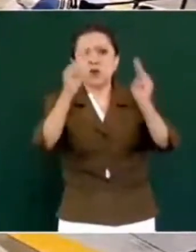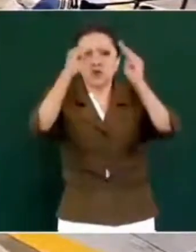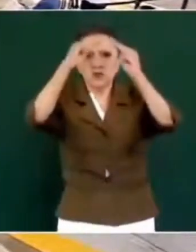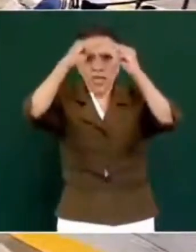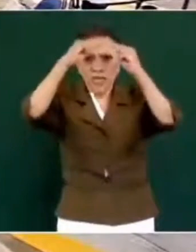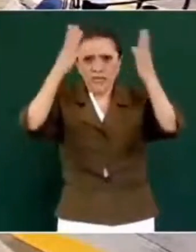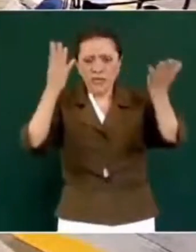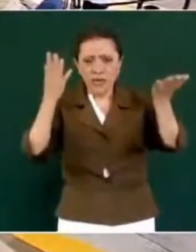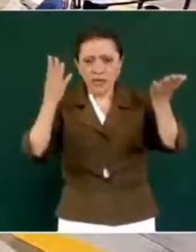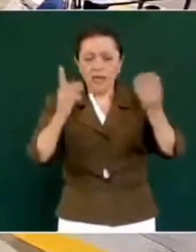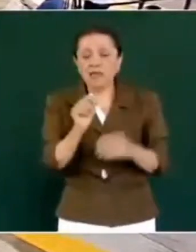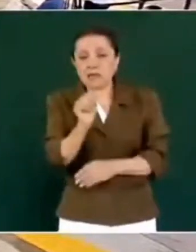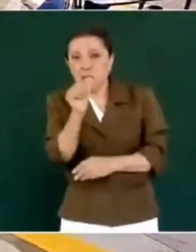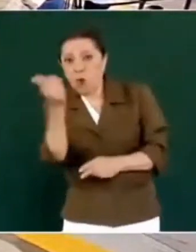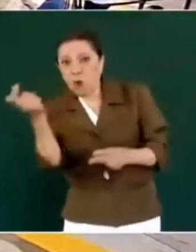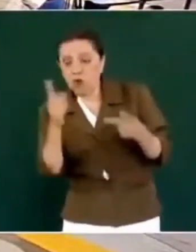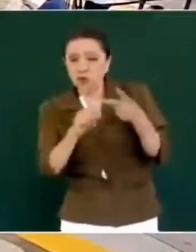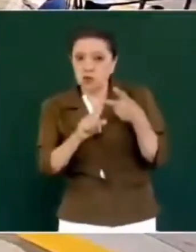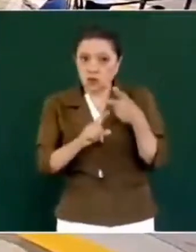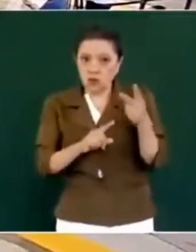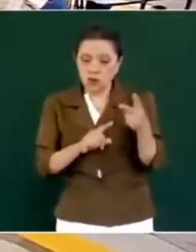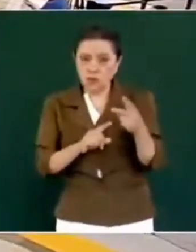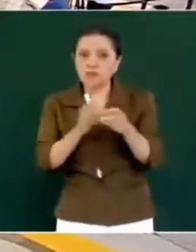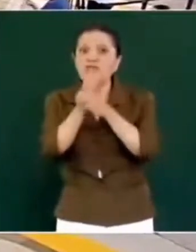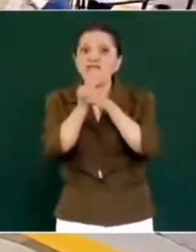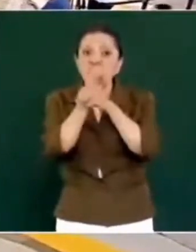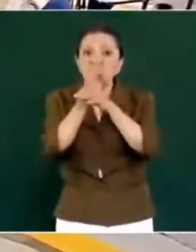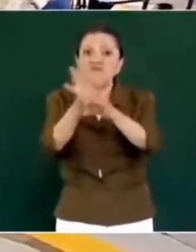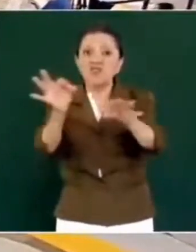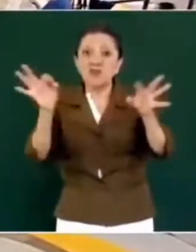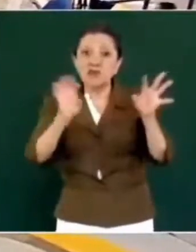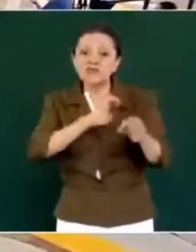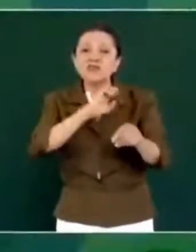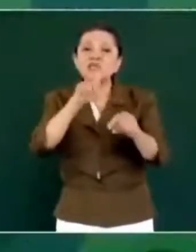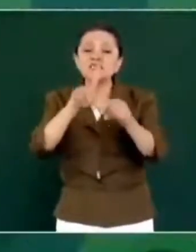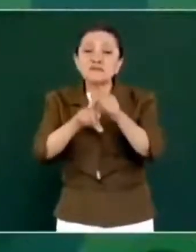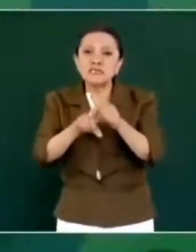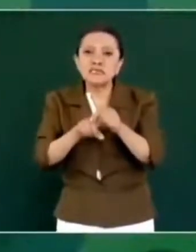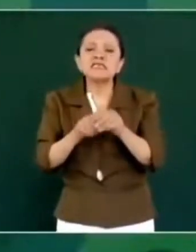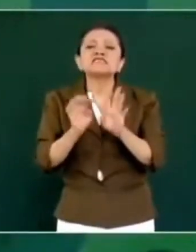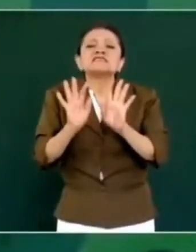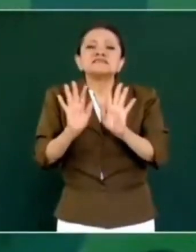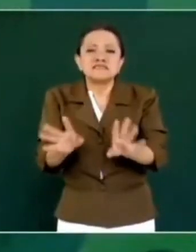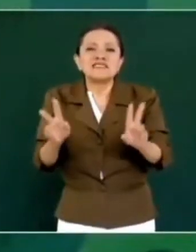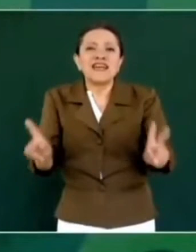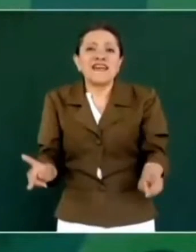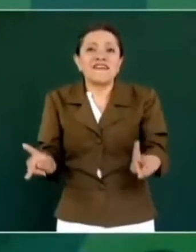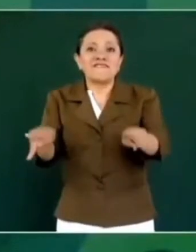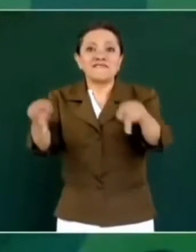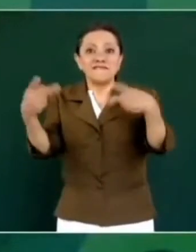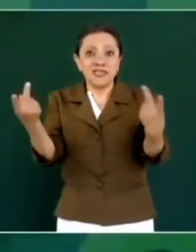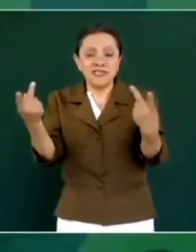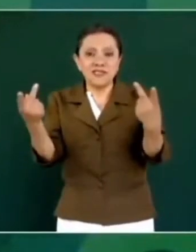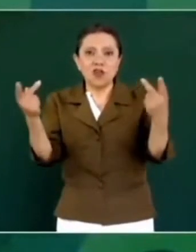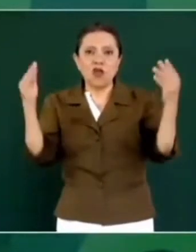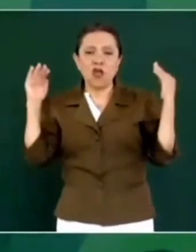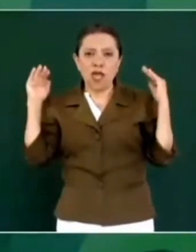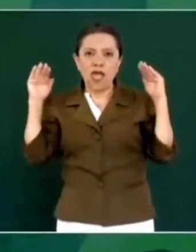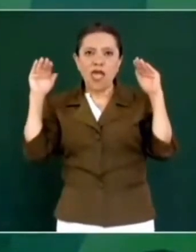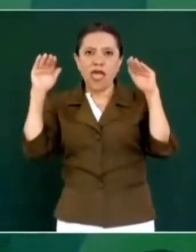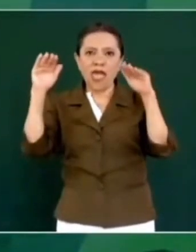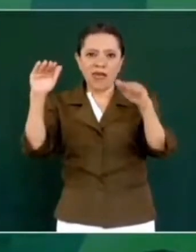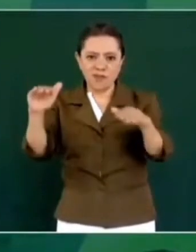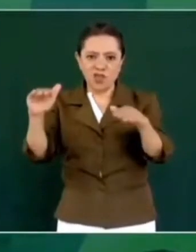información muy especial. Se vendió el avión presidencial.